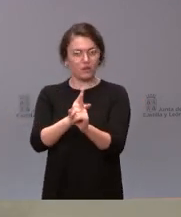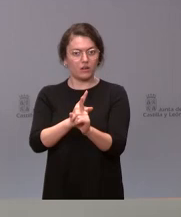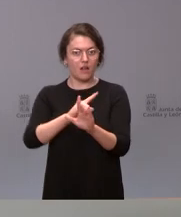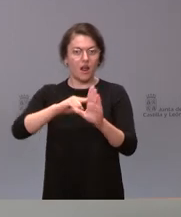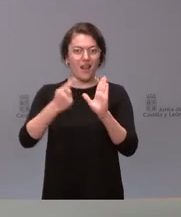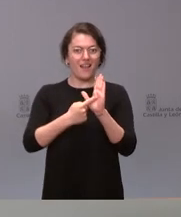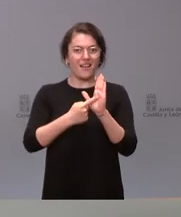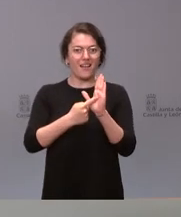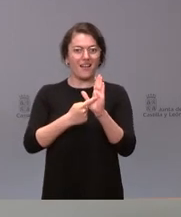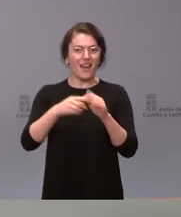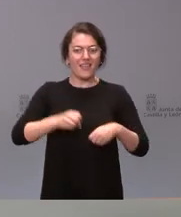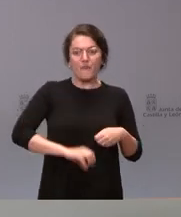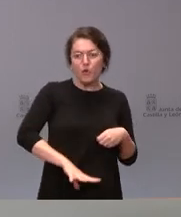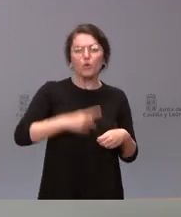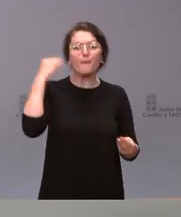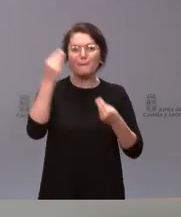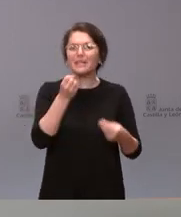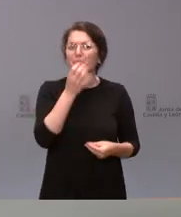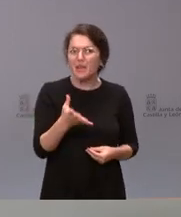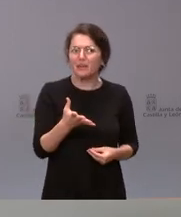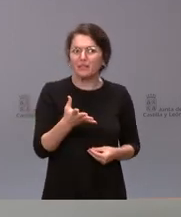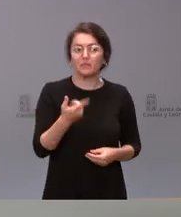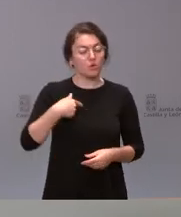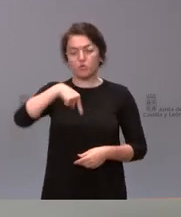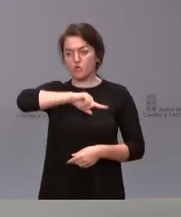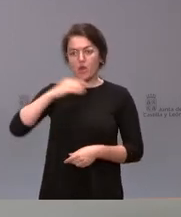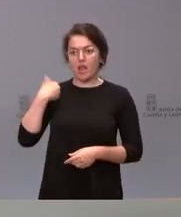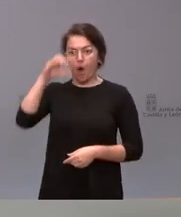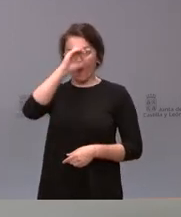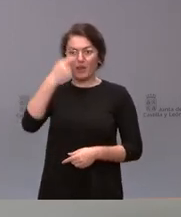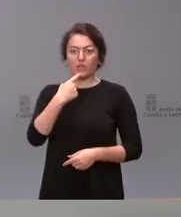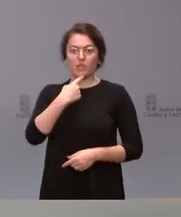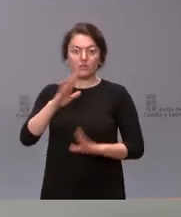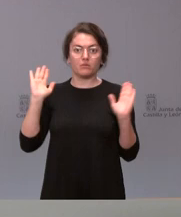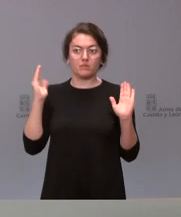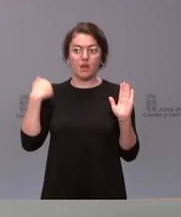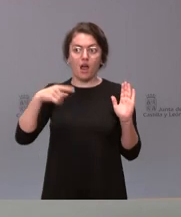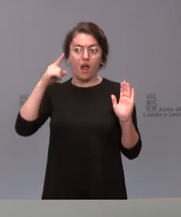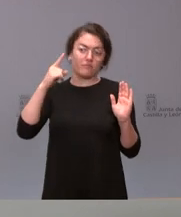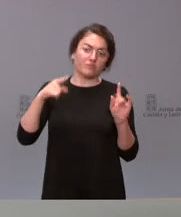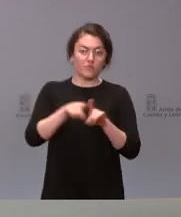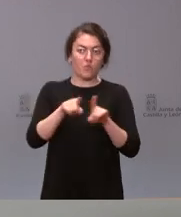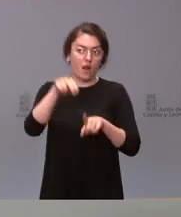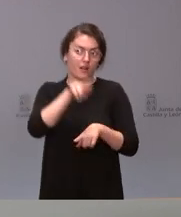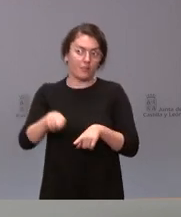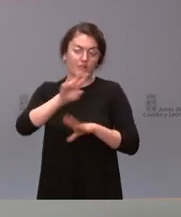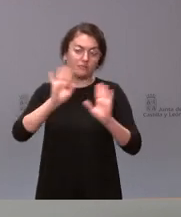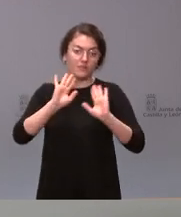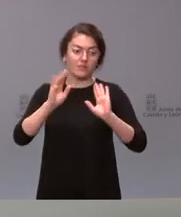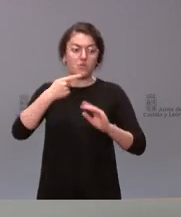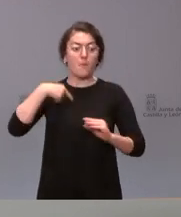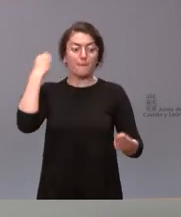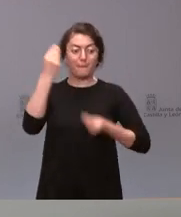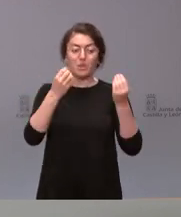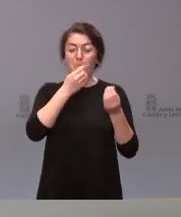¿Le parece bien? Bueno, nosotros ya le dicho la opinión y tampoco vamos a insistir en esa idea. A mí me parece muy bien que todo el mundo pueda